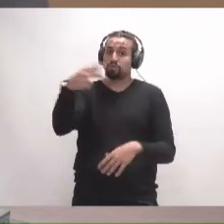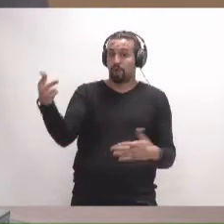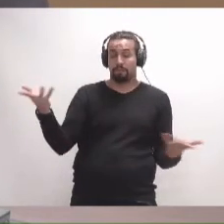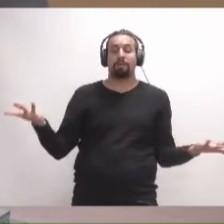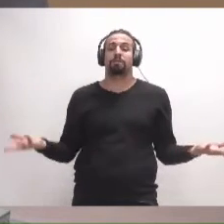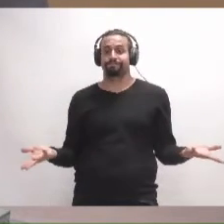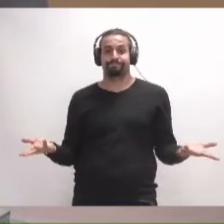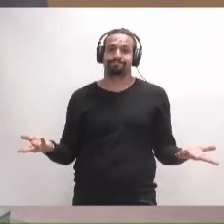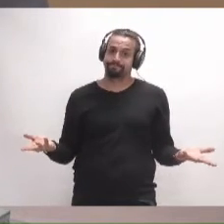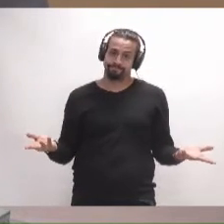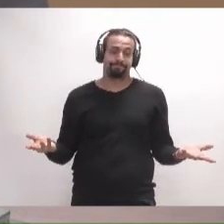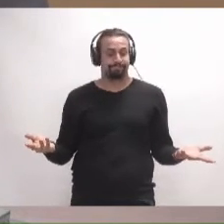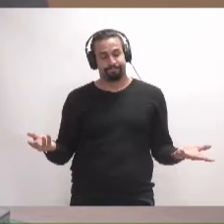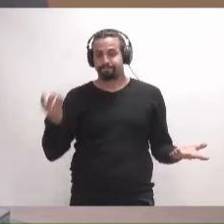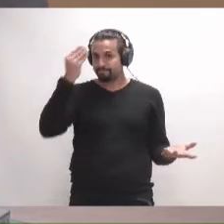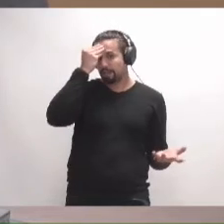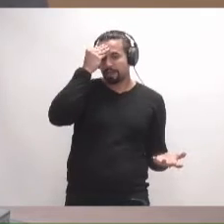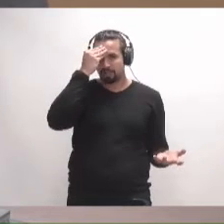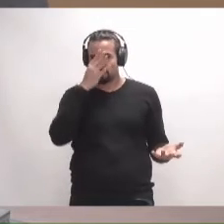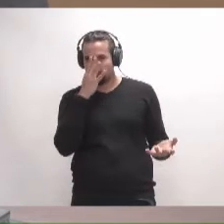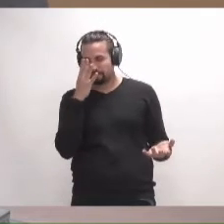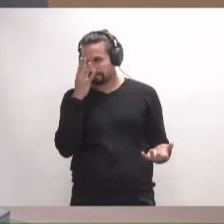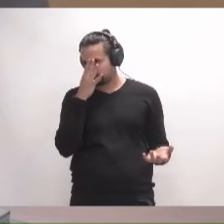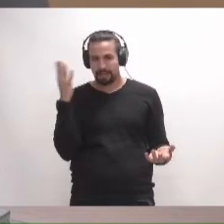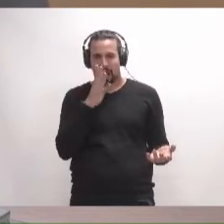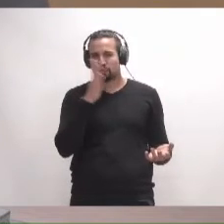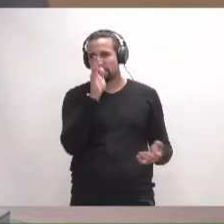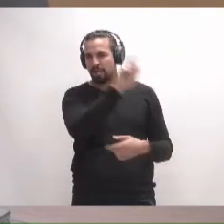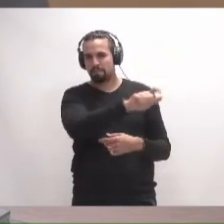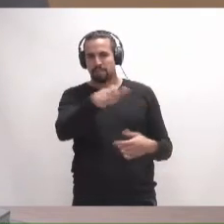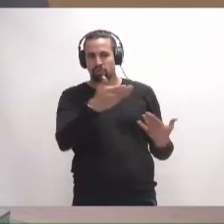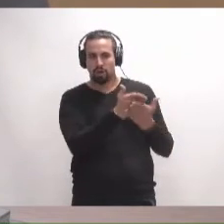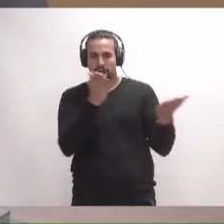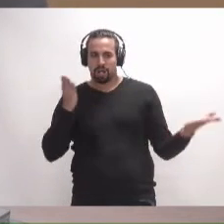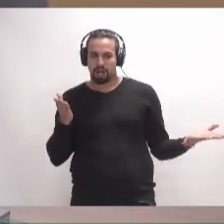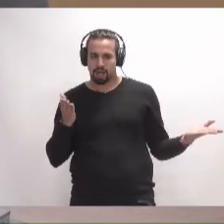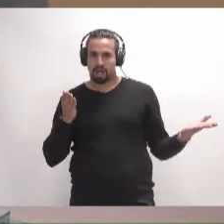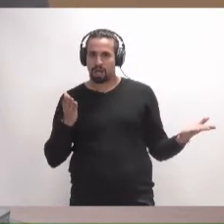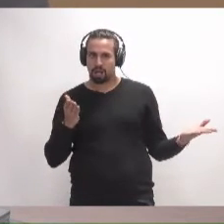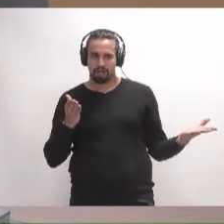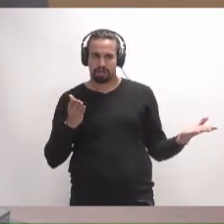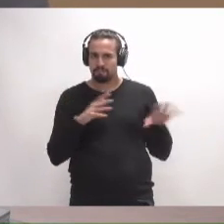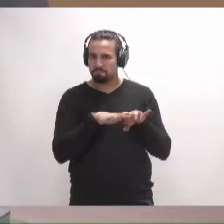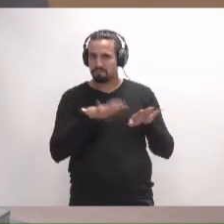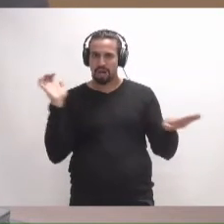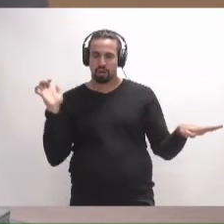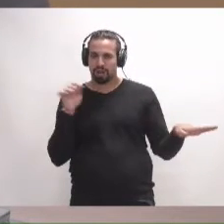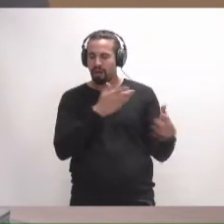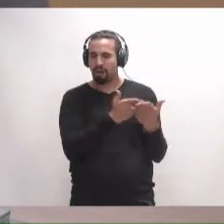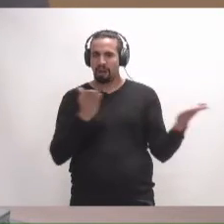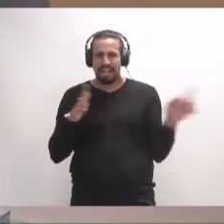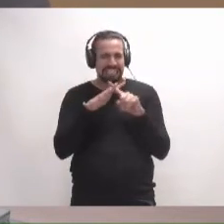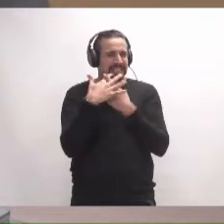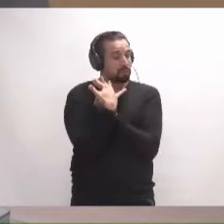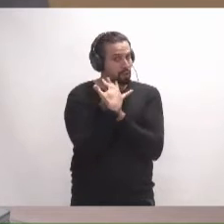Por tanto, me parece que acusarlos a estas personas, que están, muchos de ellos, en una situación